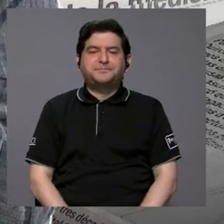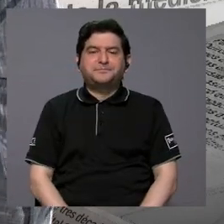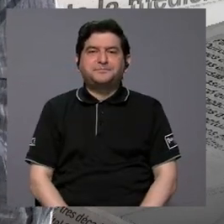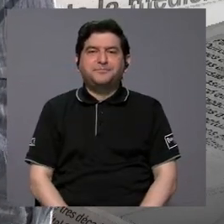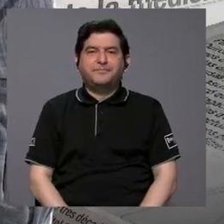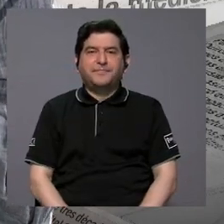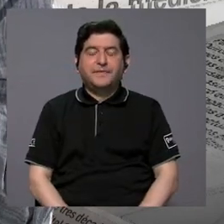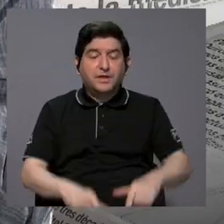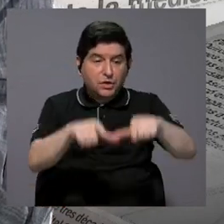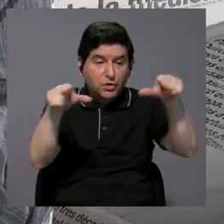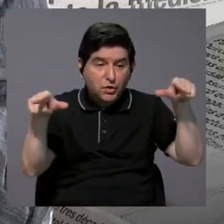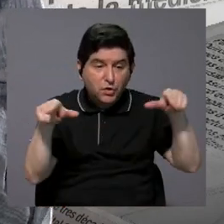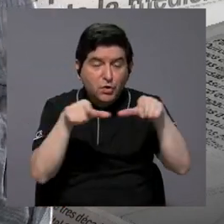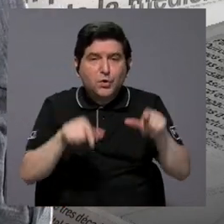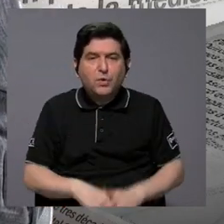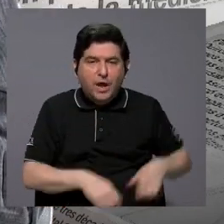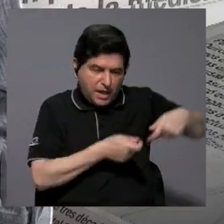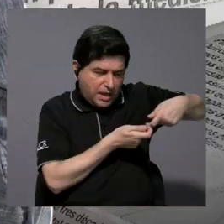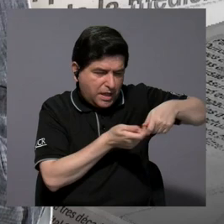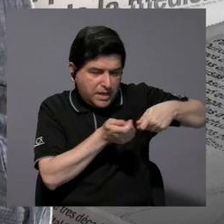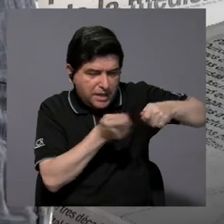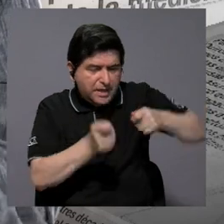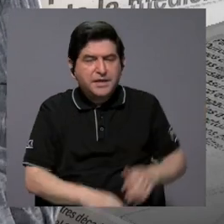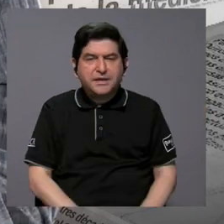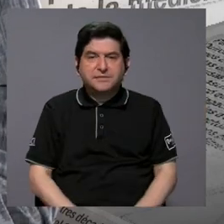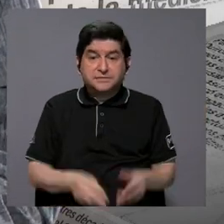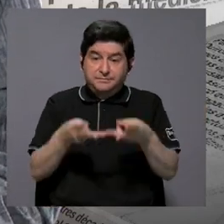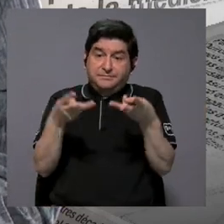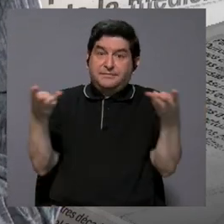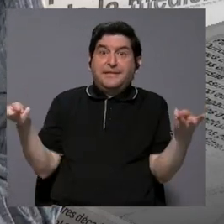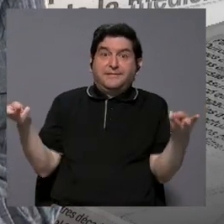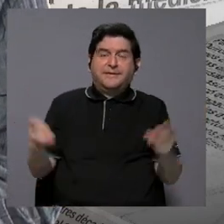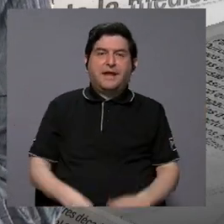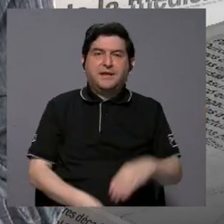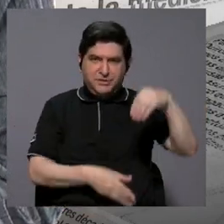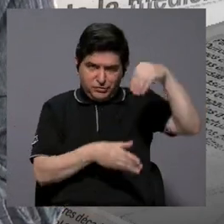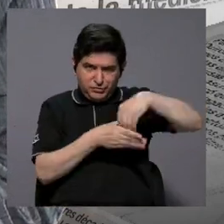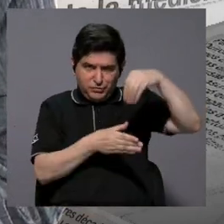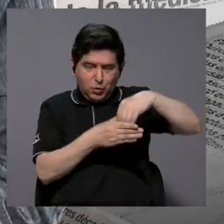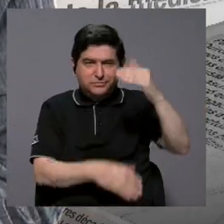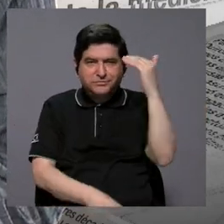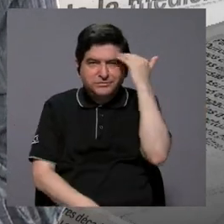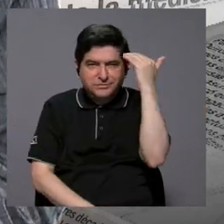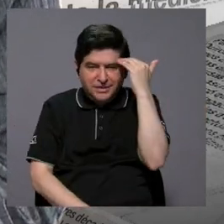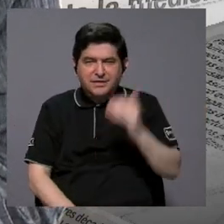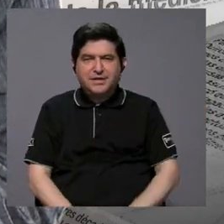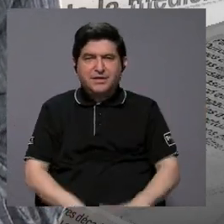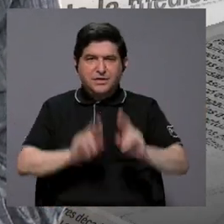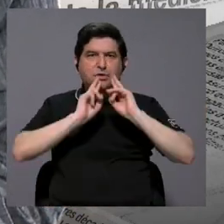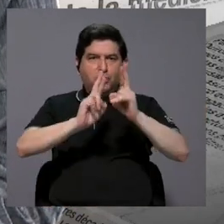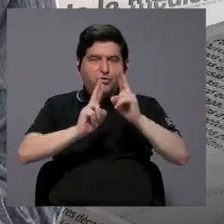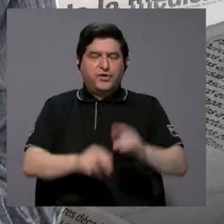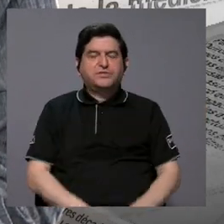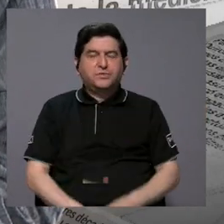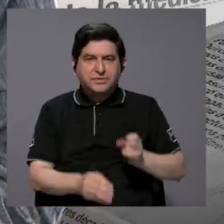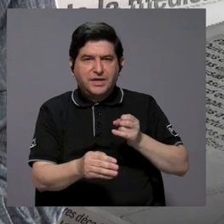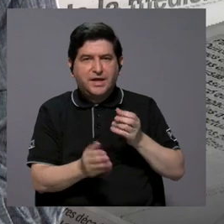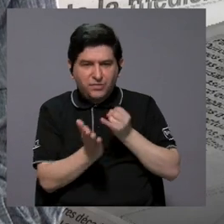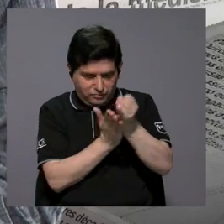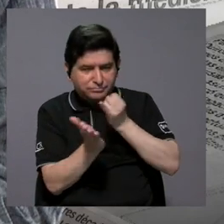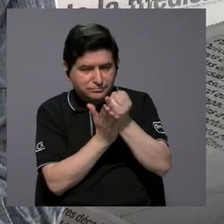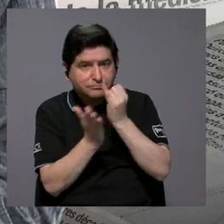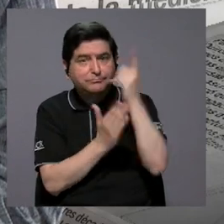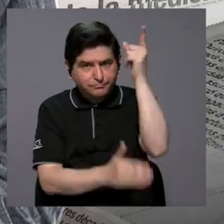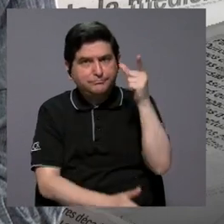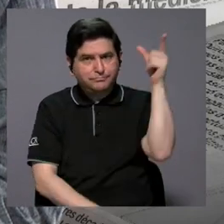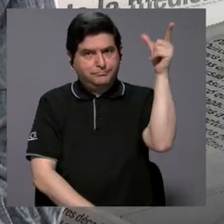sitios arqueológicos, materiales, con un contenido de conocimiento derivado de la investigación, indiscutiblemente,